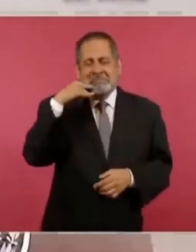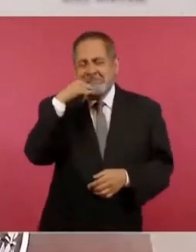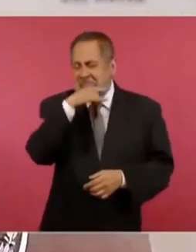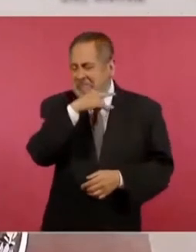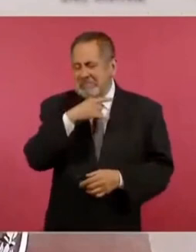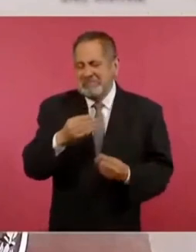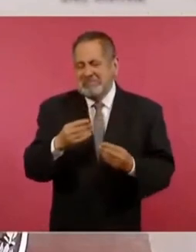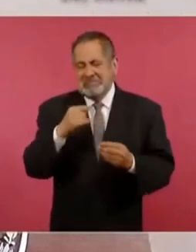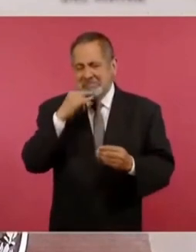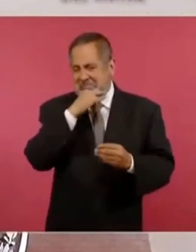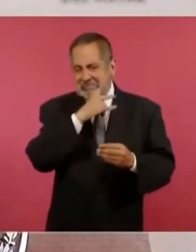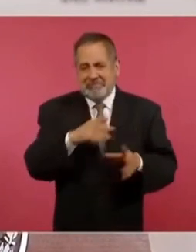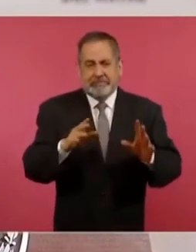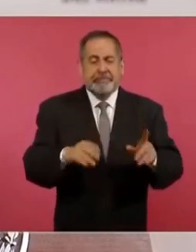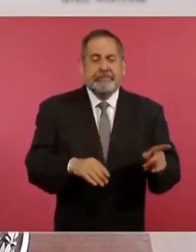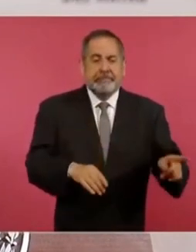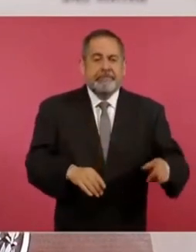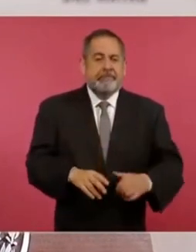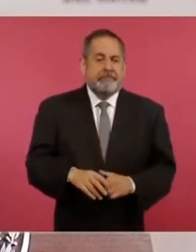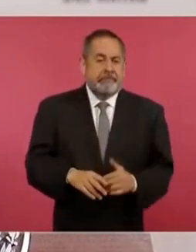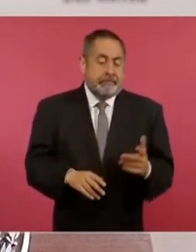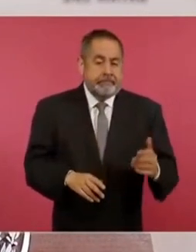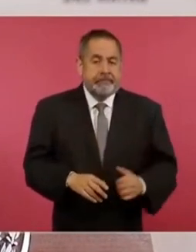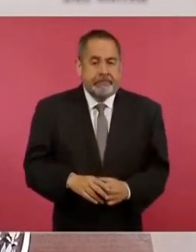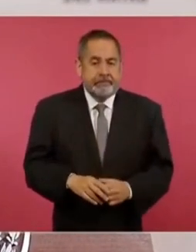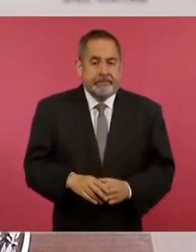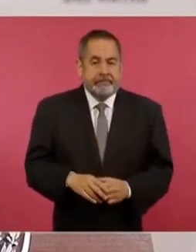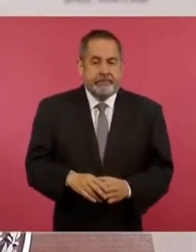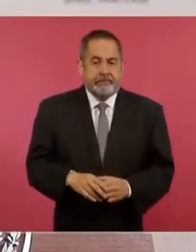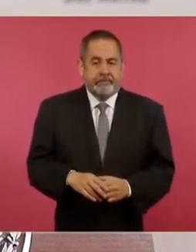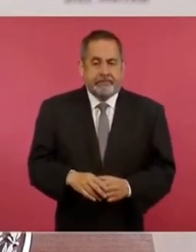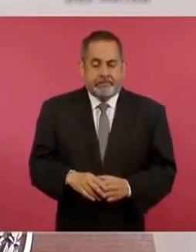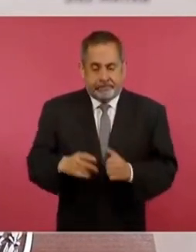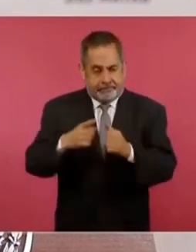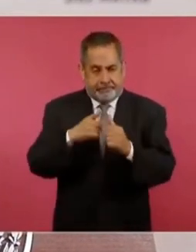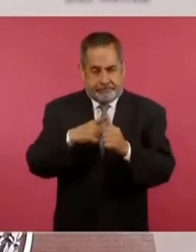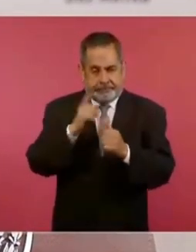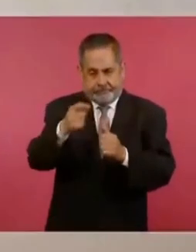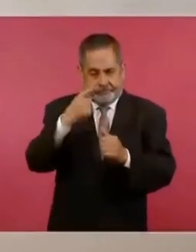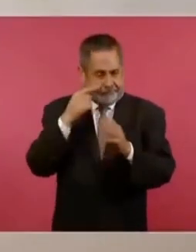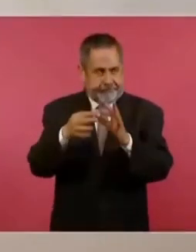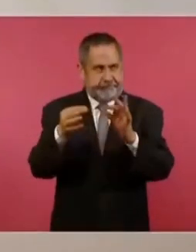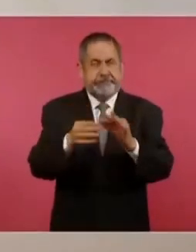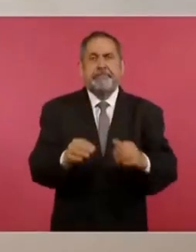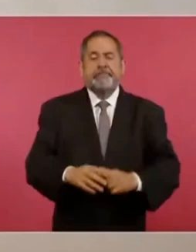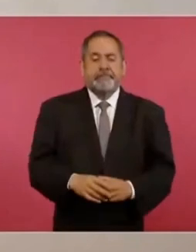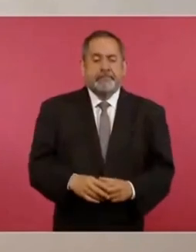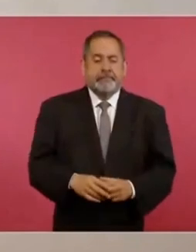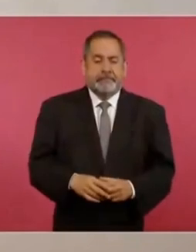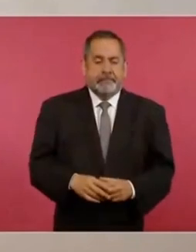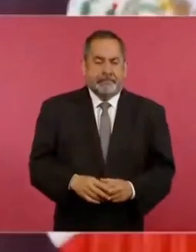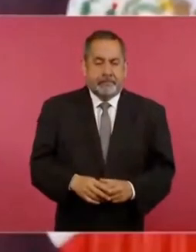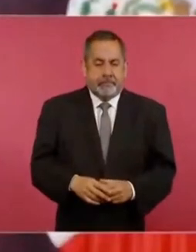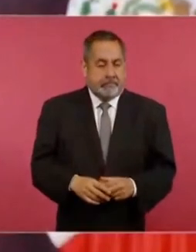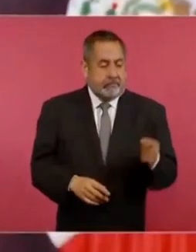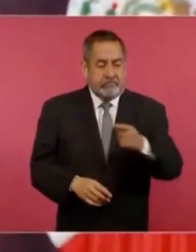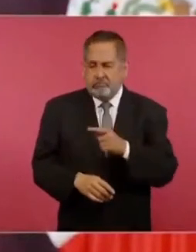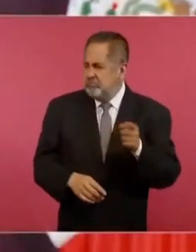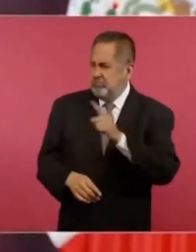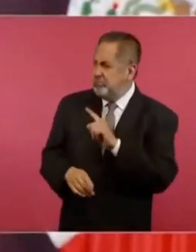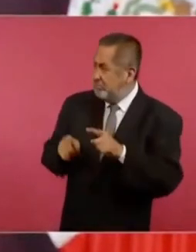porque primero hay que militarizar,